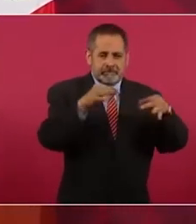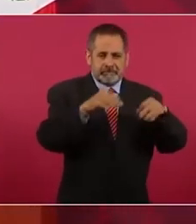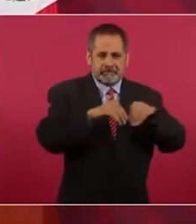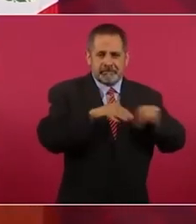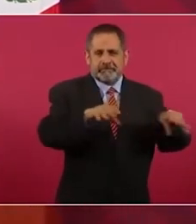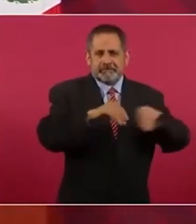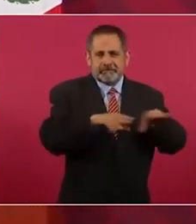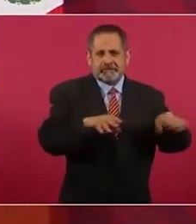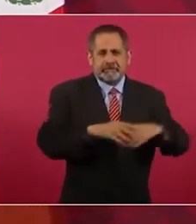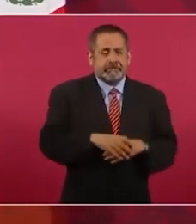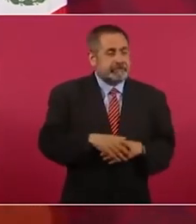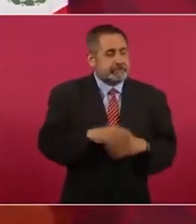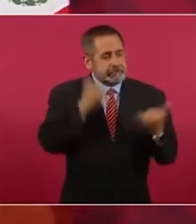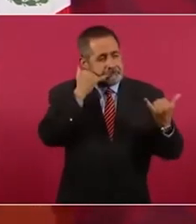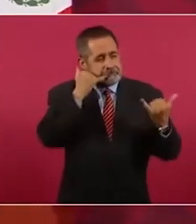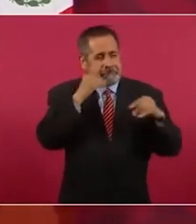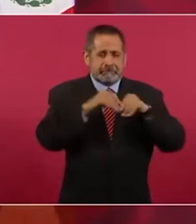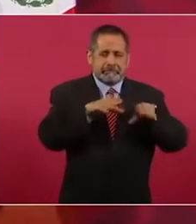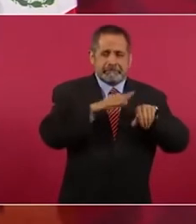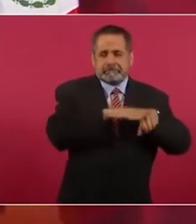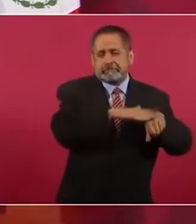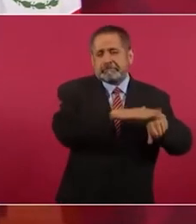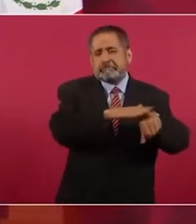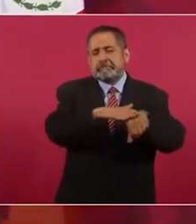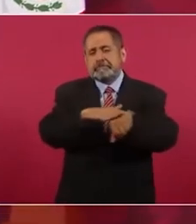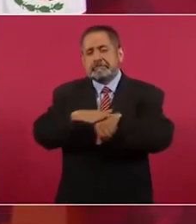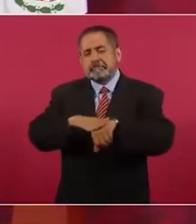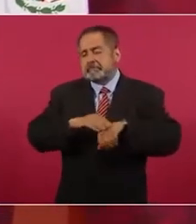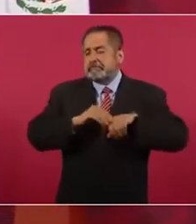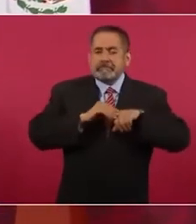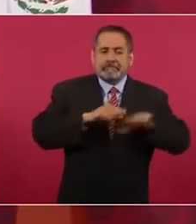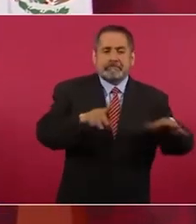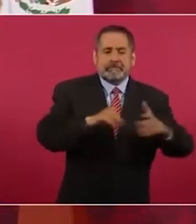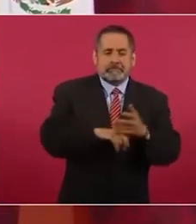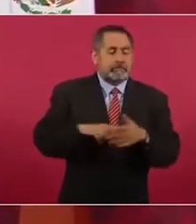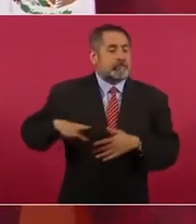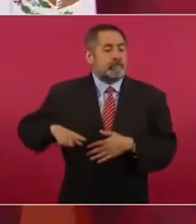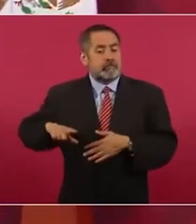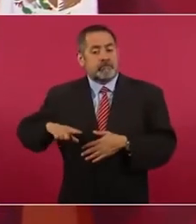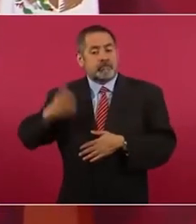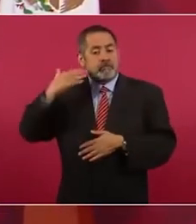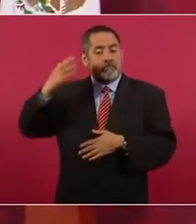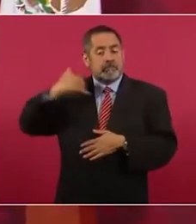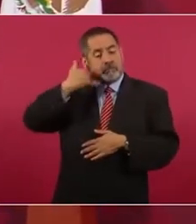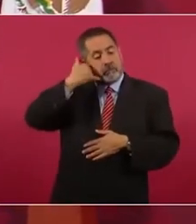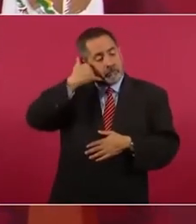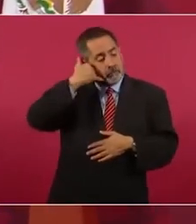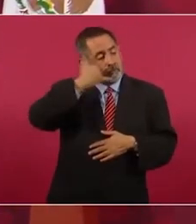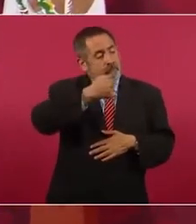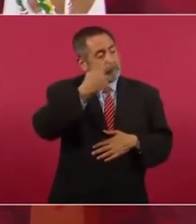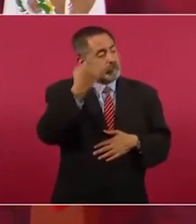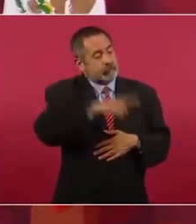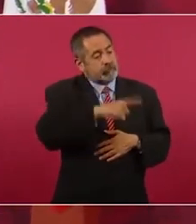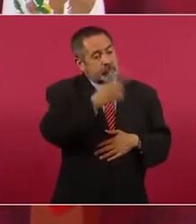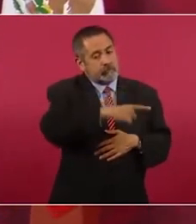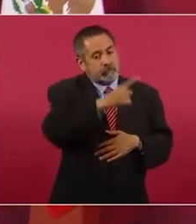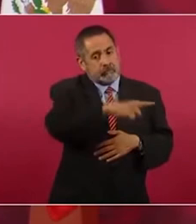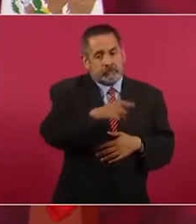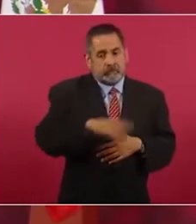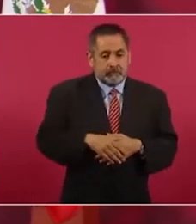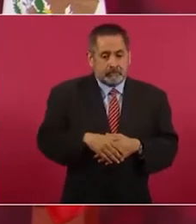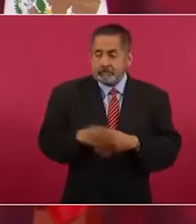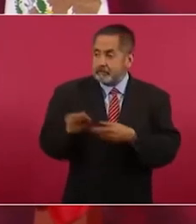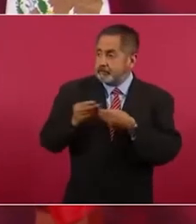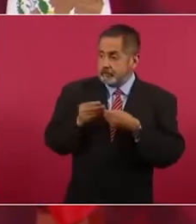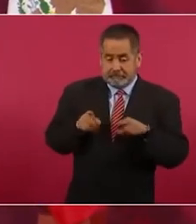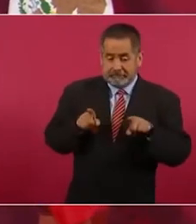por teléfono, ¿no? se daban la línea desde el gobierno a los periódicos y aparecía la misma nota.